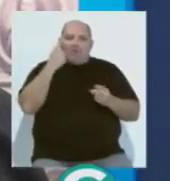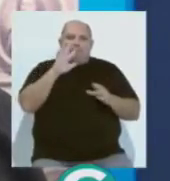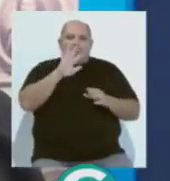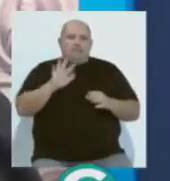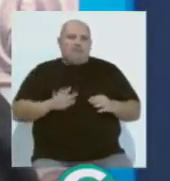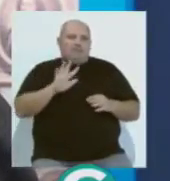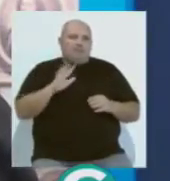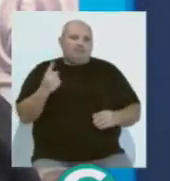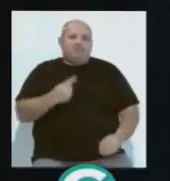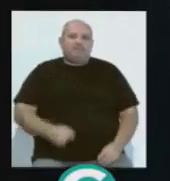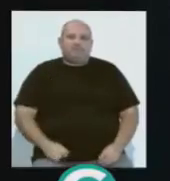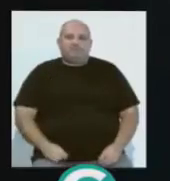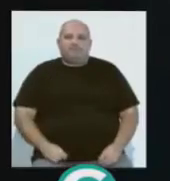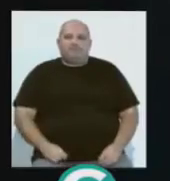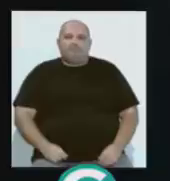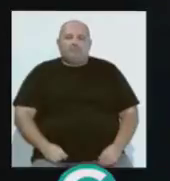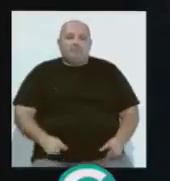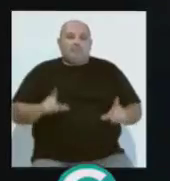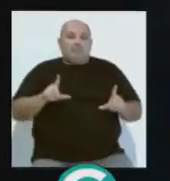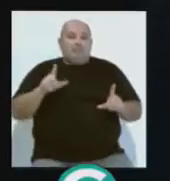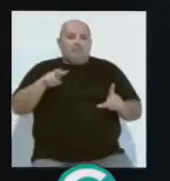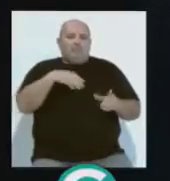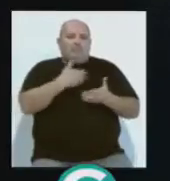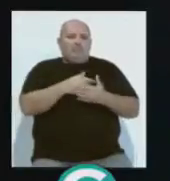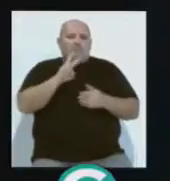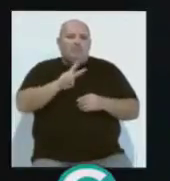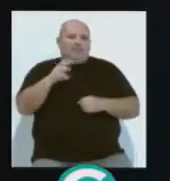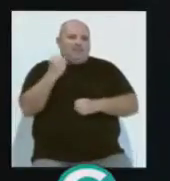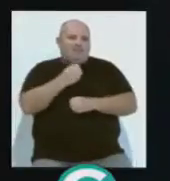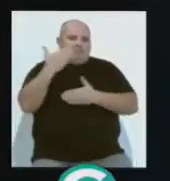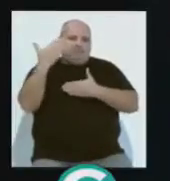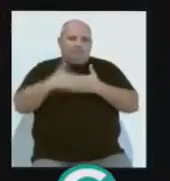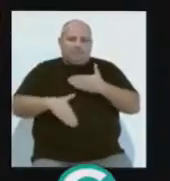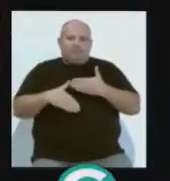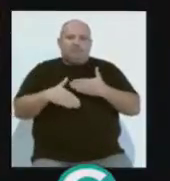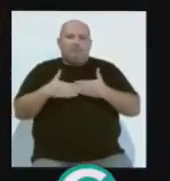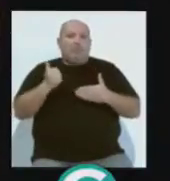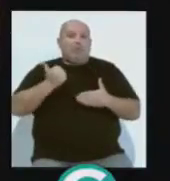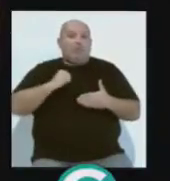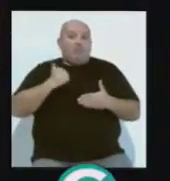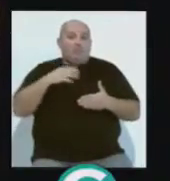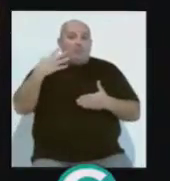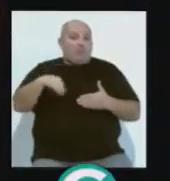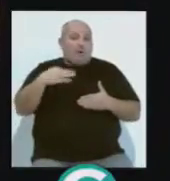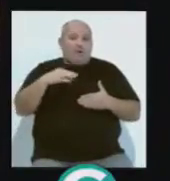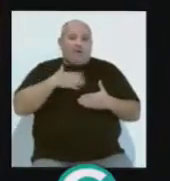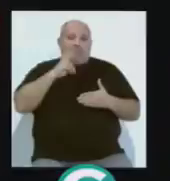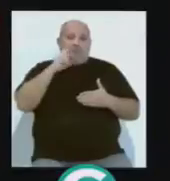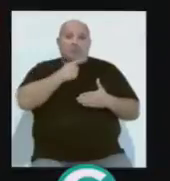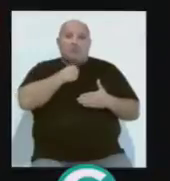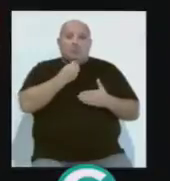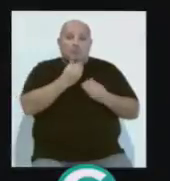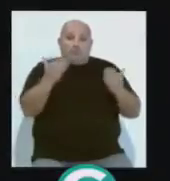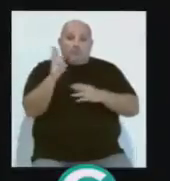para ver su pintura. Esta exposición estará hasta el próximo 23 de diciembre, una oportunidad única para comenzar a